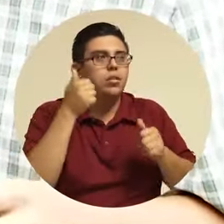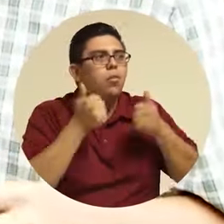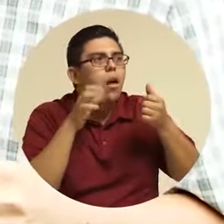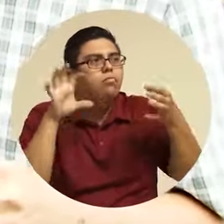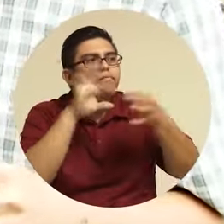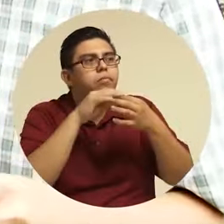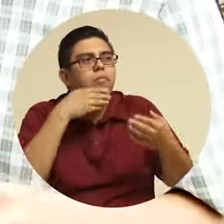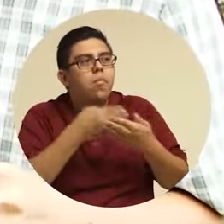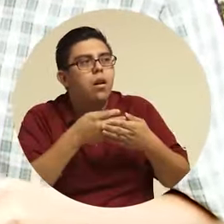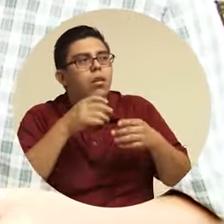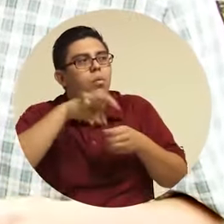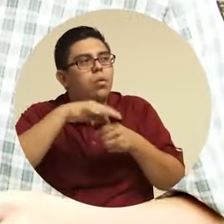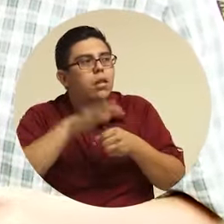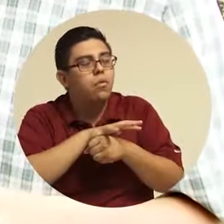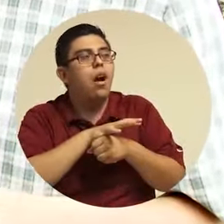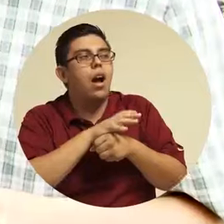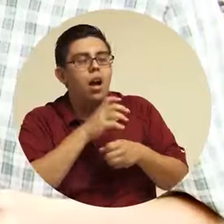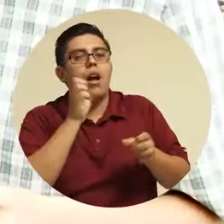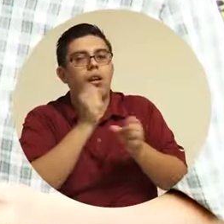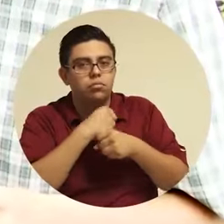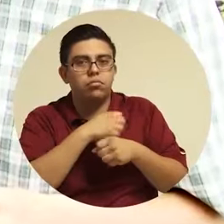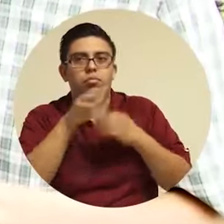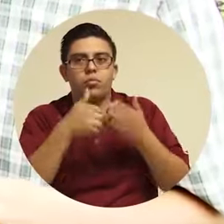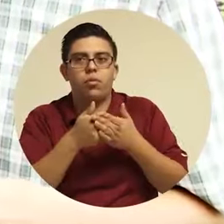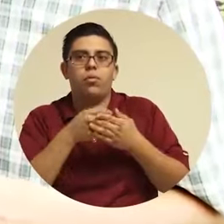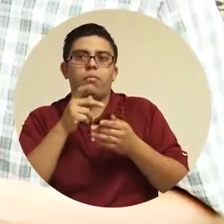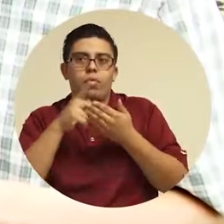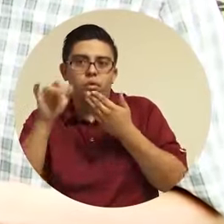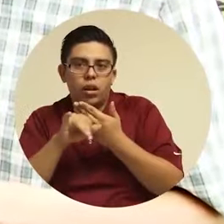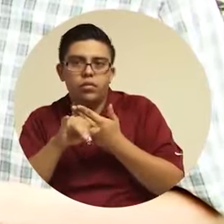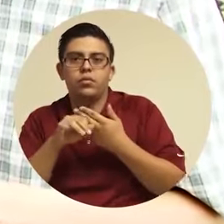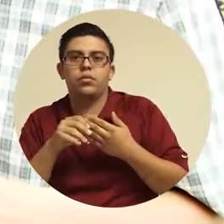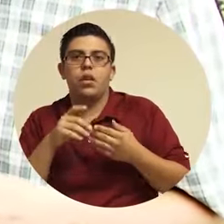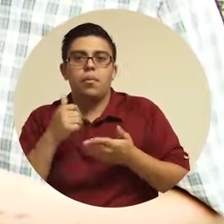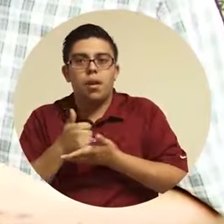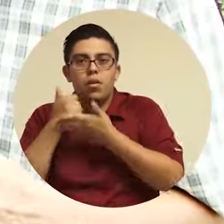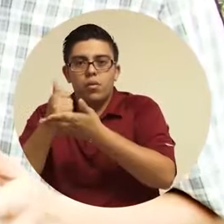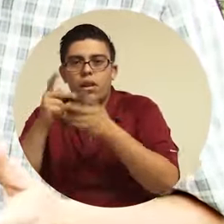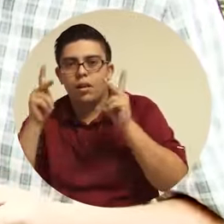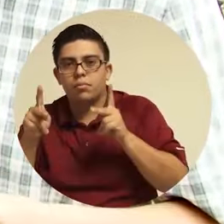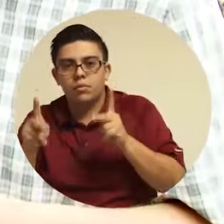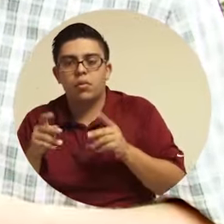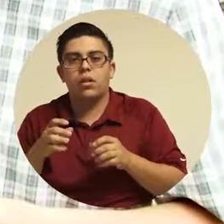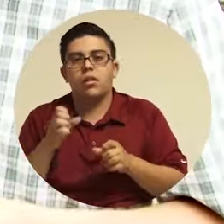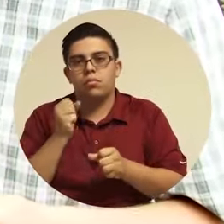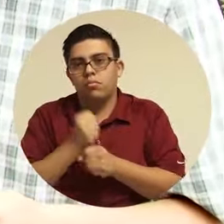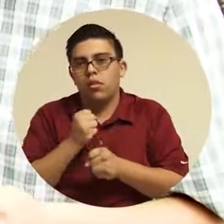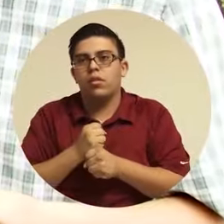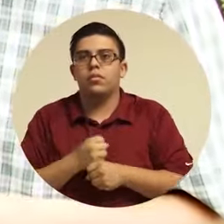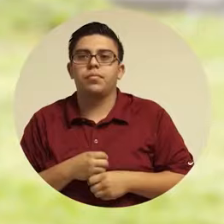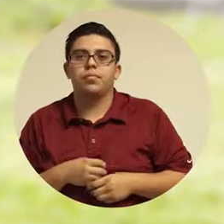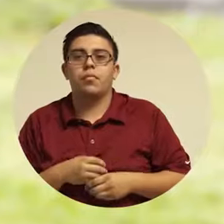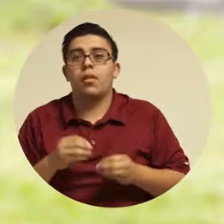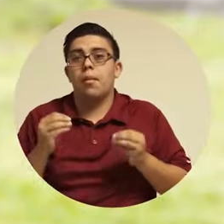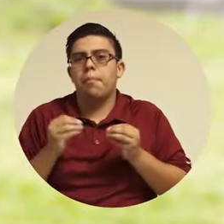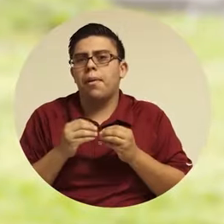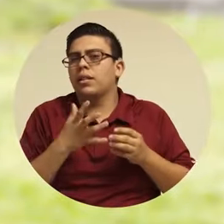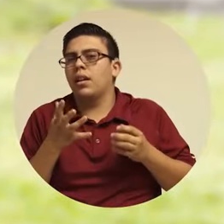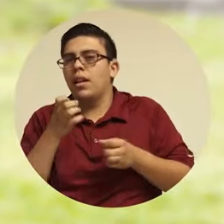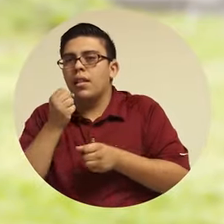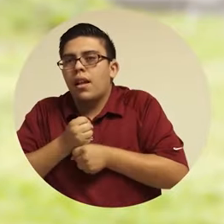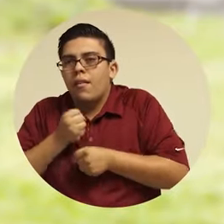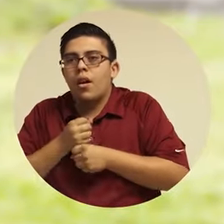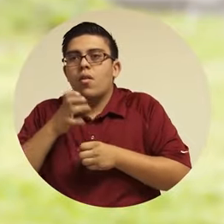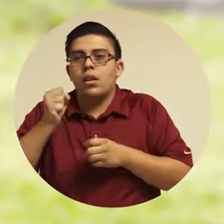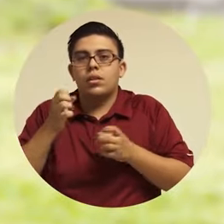cultivos o actividades que sabemos que se dan en la zona y que tienen las condiciones para desarrollarlas. Y más que el